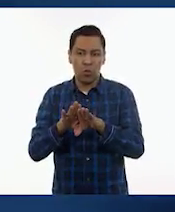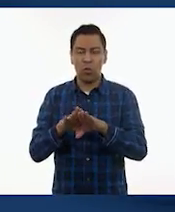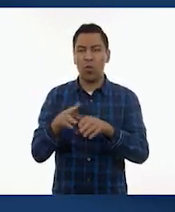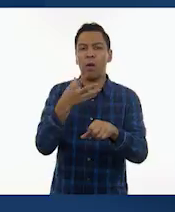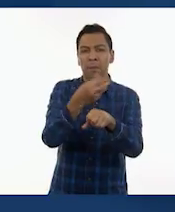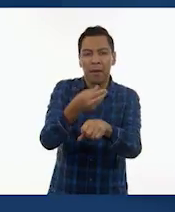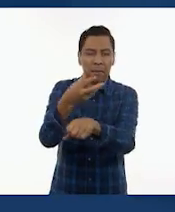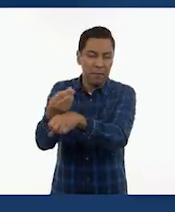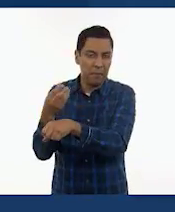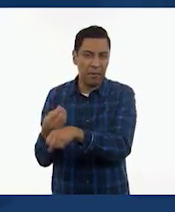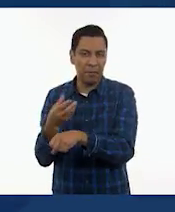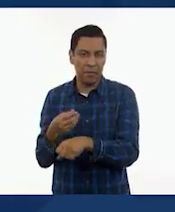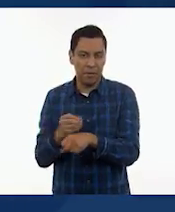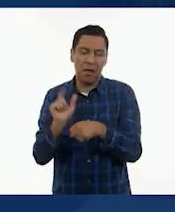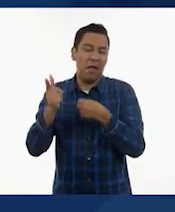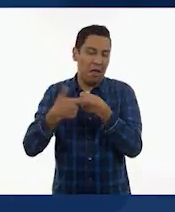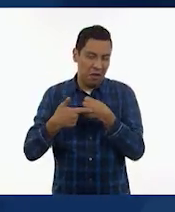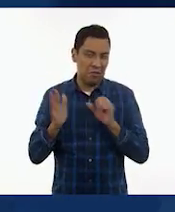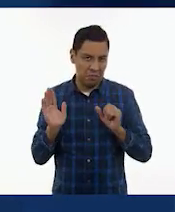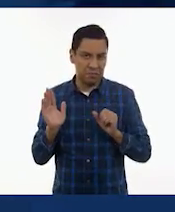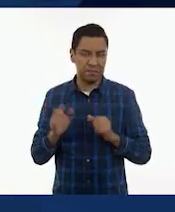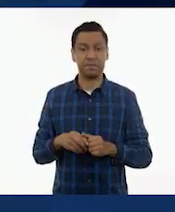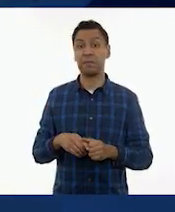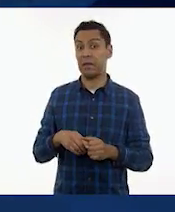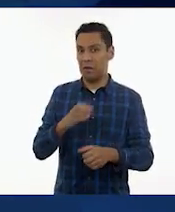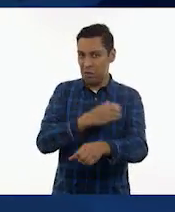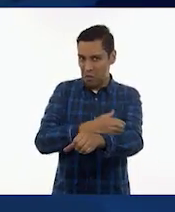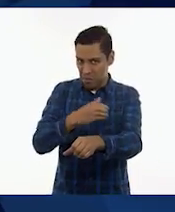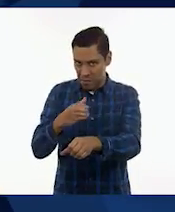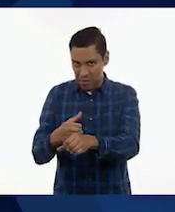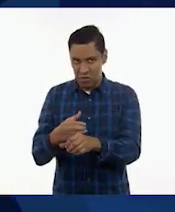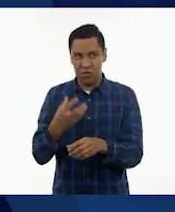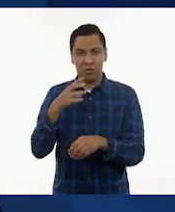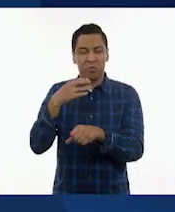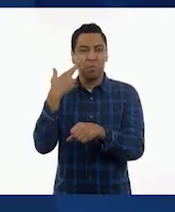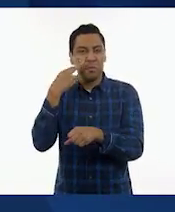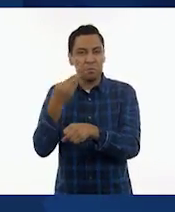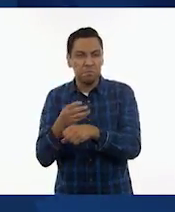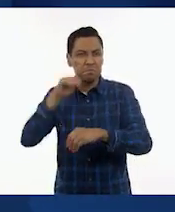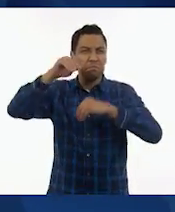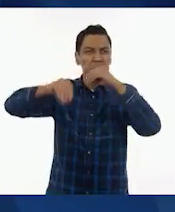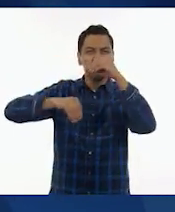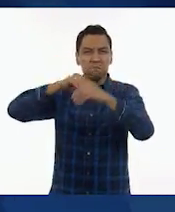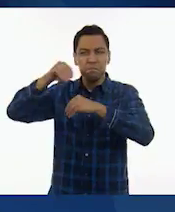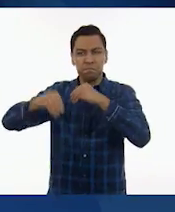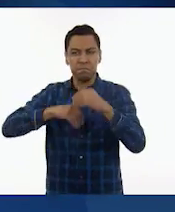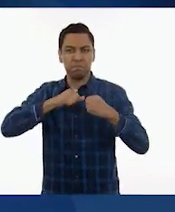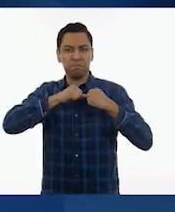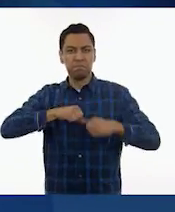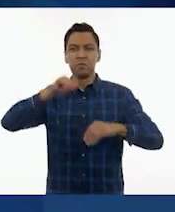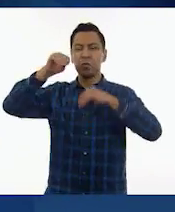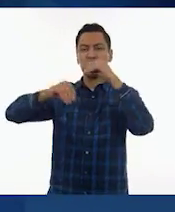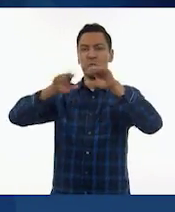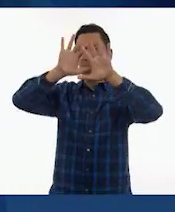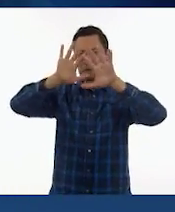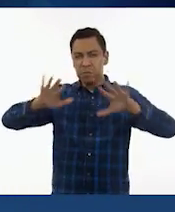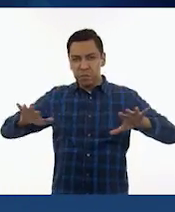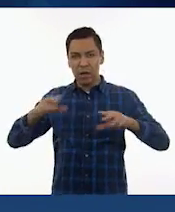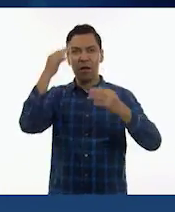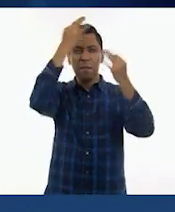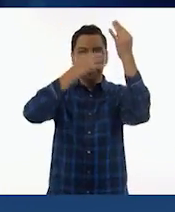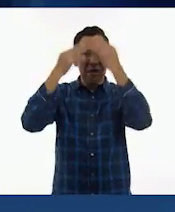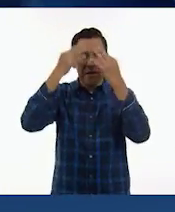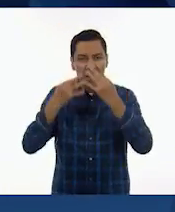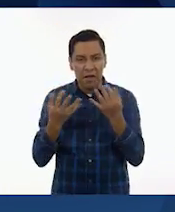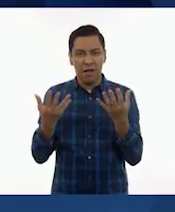En el ensayo general, los compañeros que se encargan de la escenografía, la utilería, la música, el maquillaje,